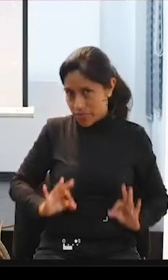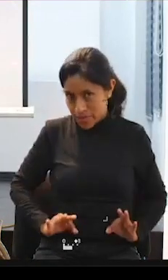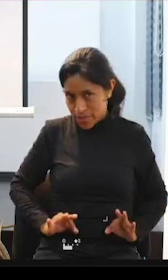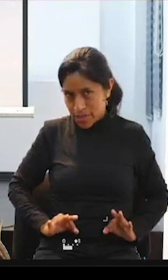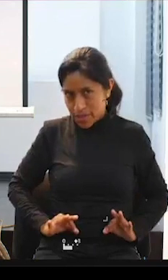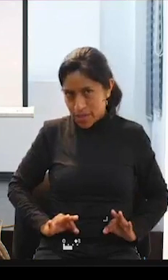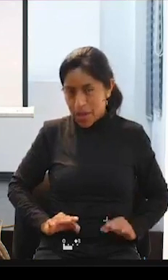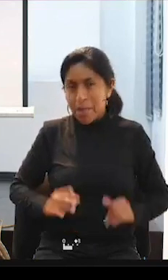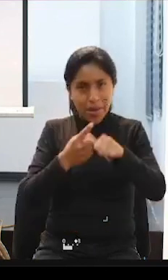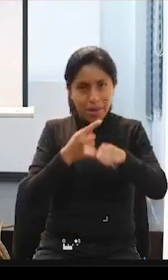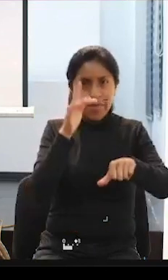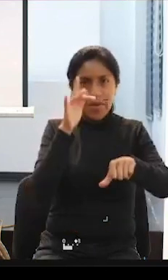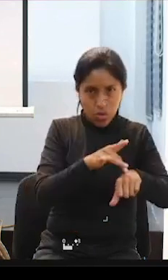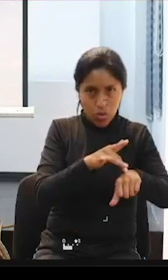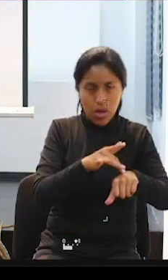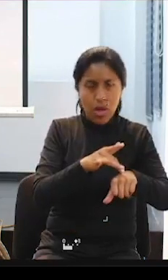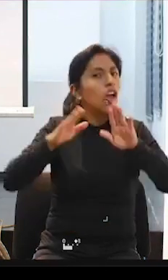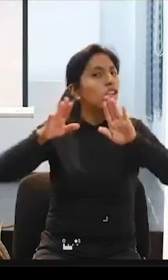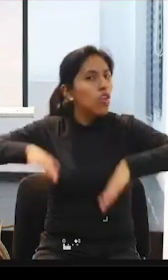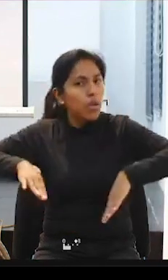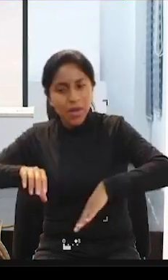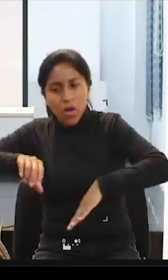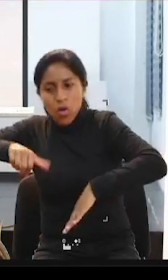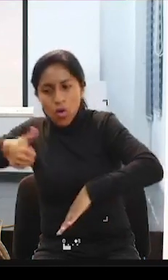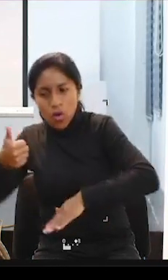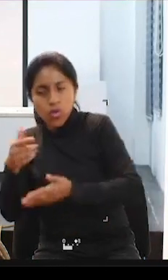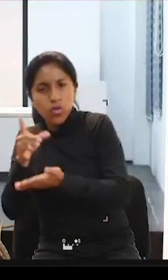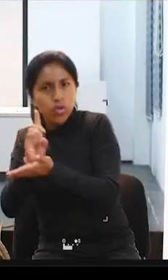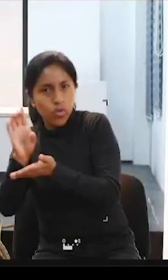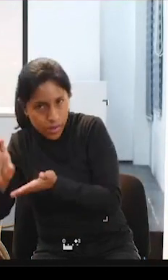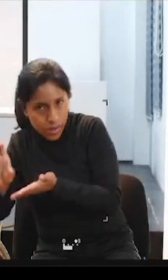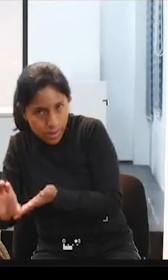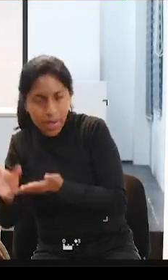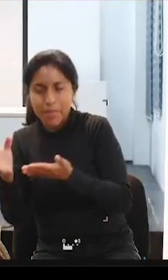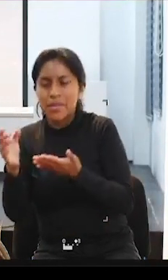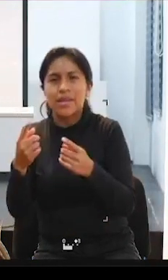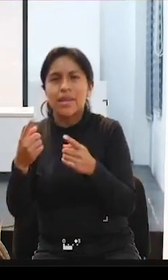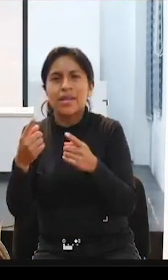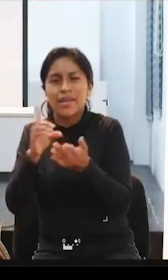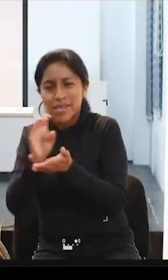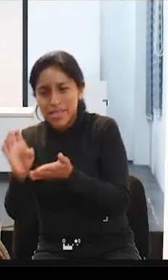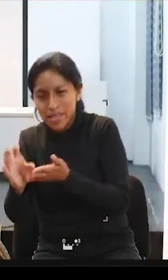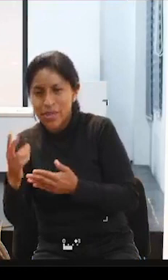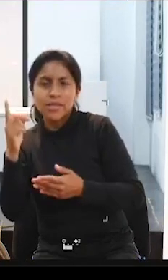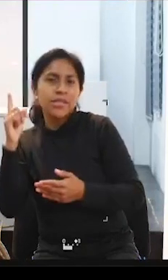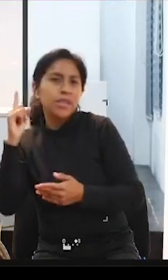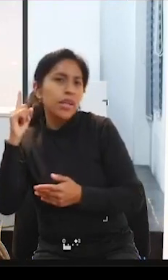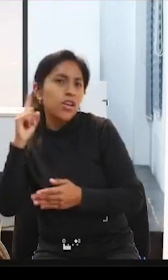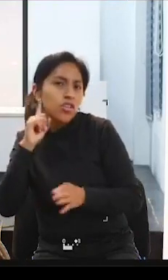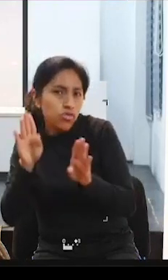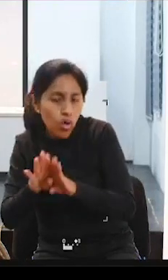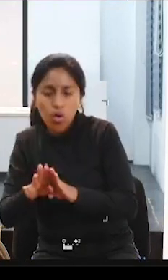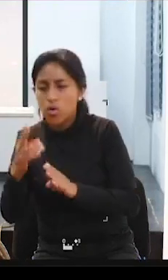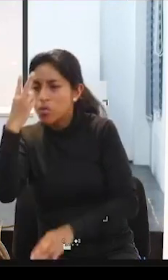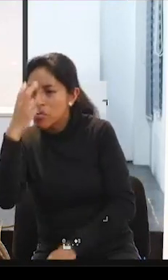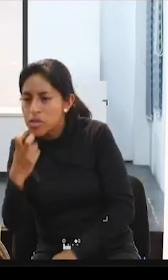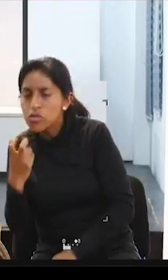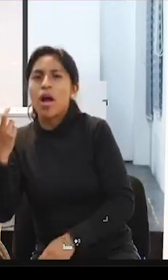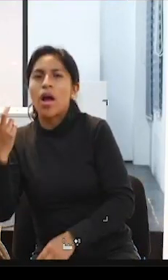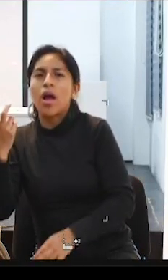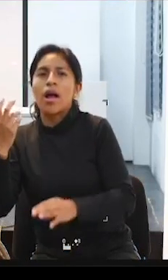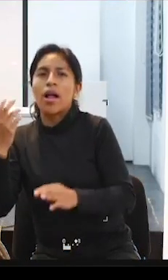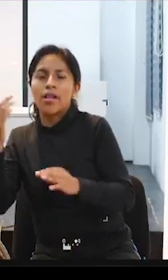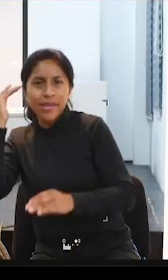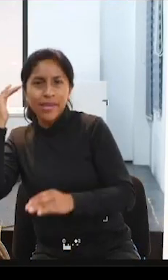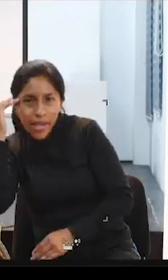entrado a los otros grupos poblacionales por tipo de discapacidad, auditivos, visuales. Sin embargo, el